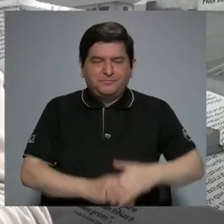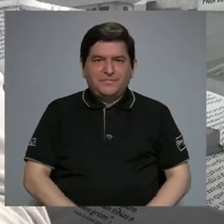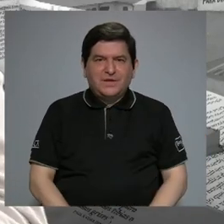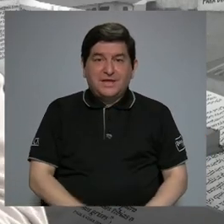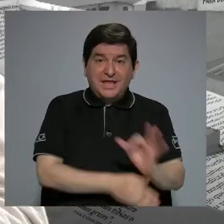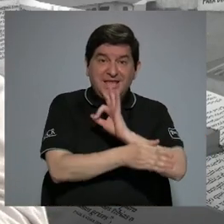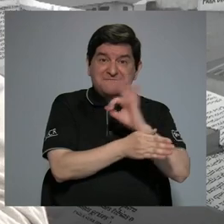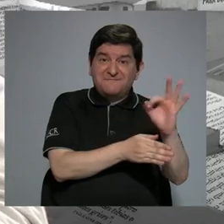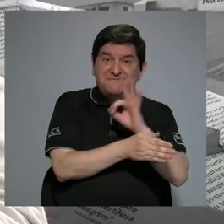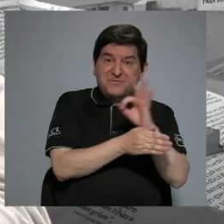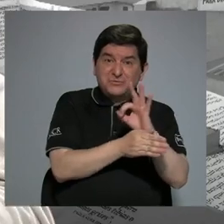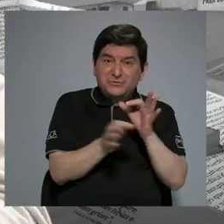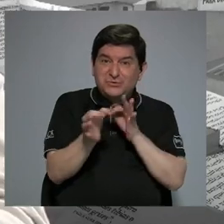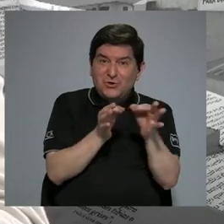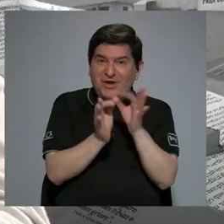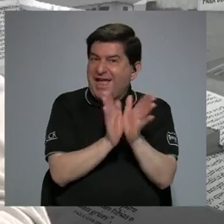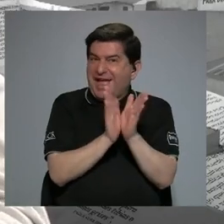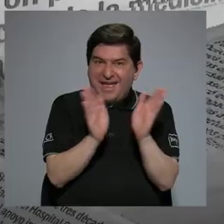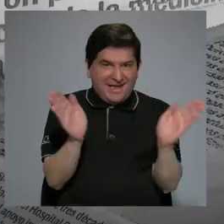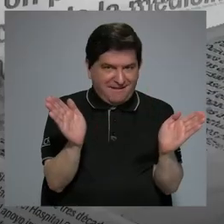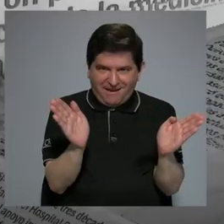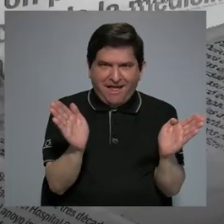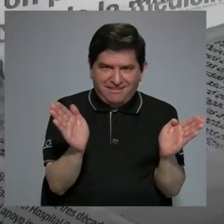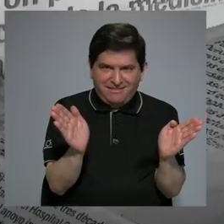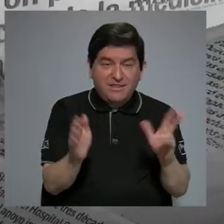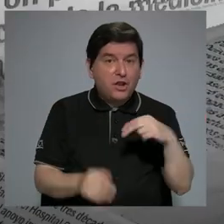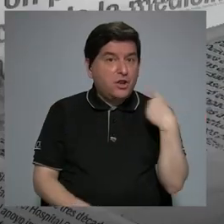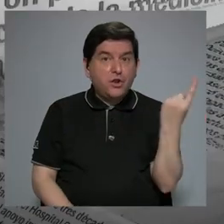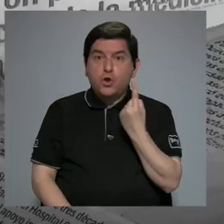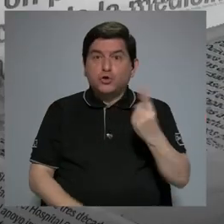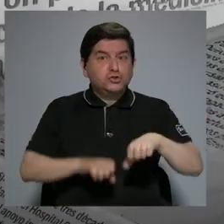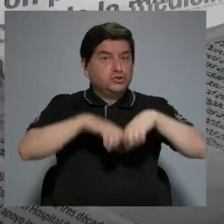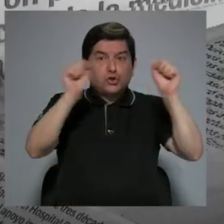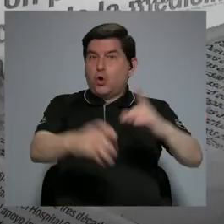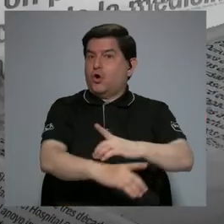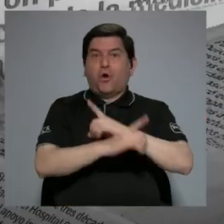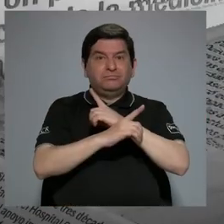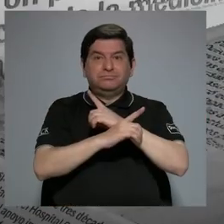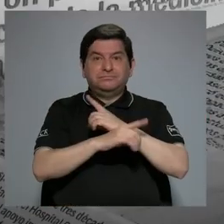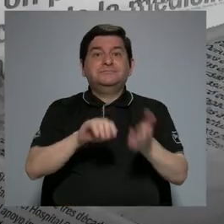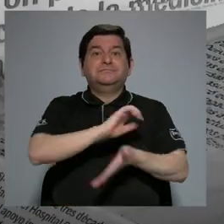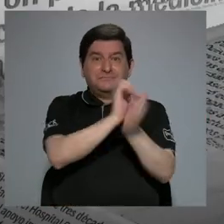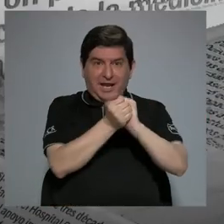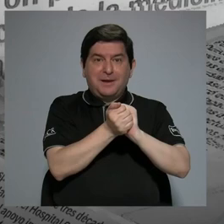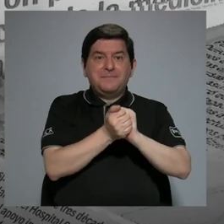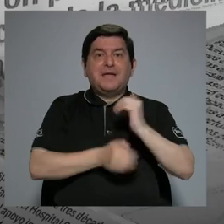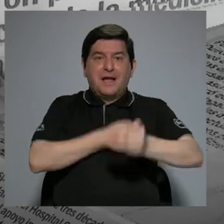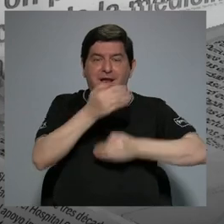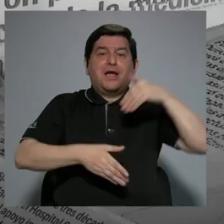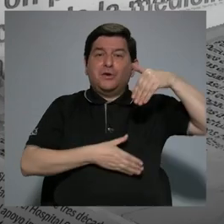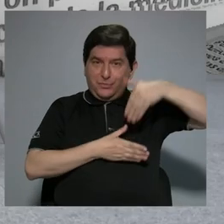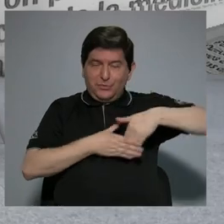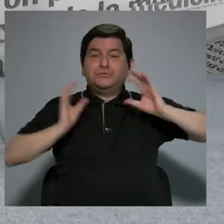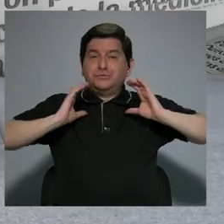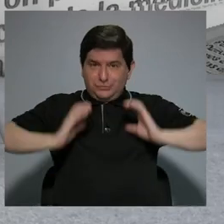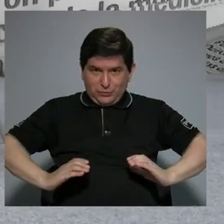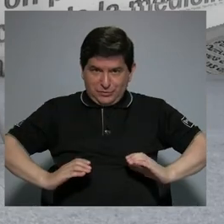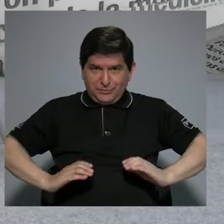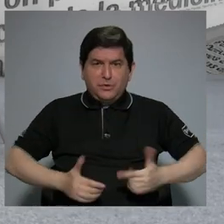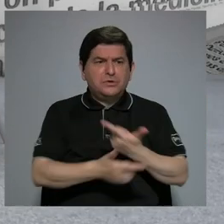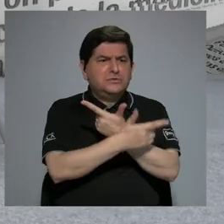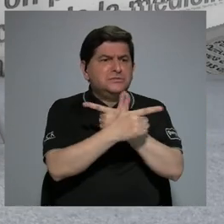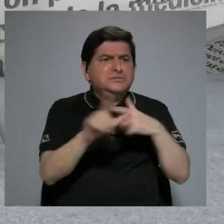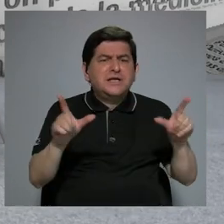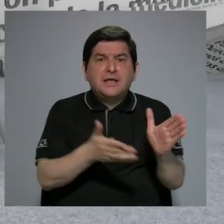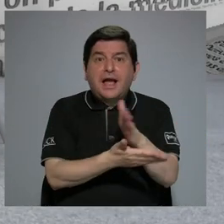el funcionamiento de nuestras células en general, no solo el sistema inmunológico, modifican el metabolismo, etcétera. Se liberan